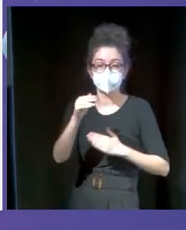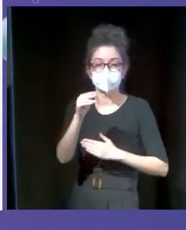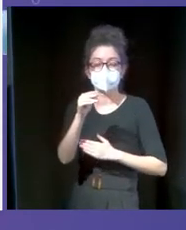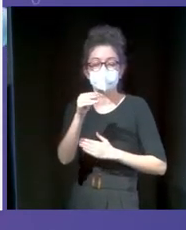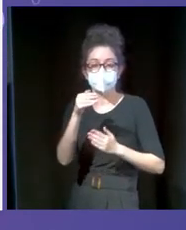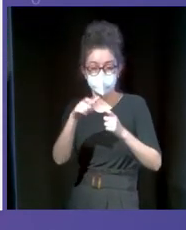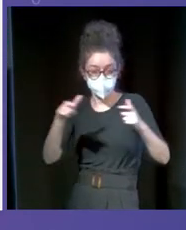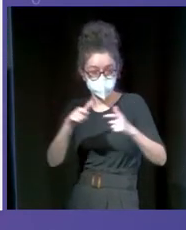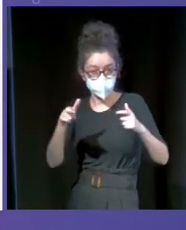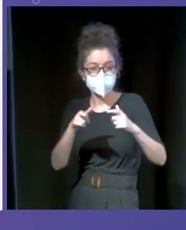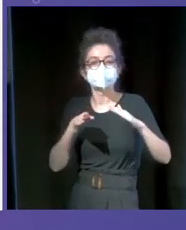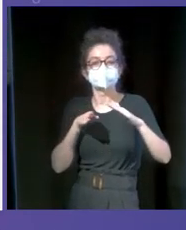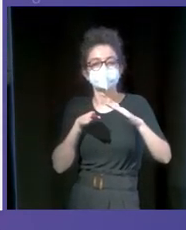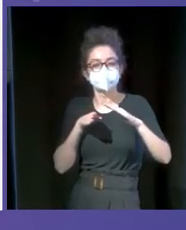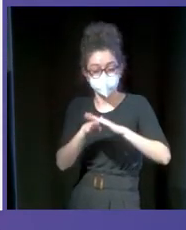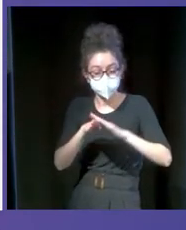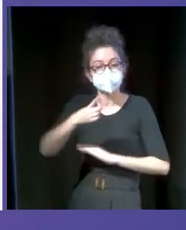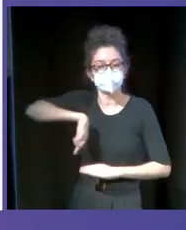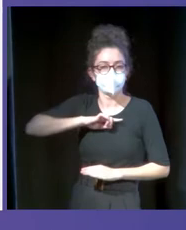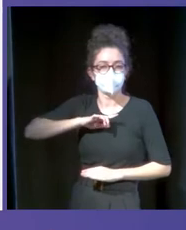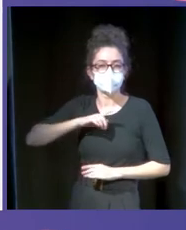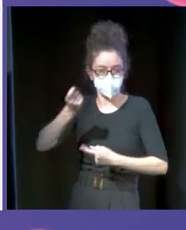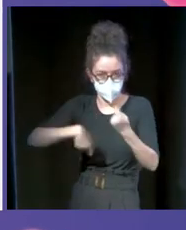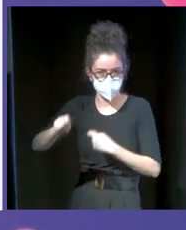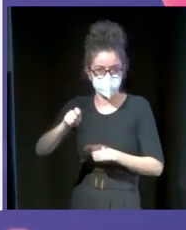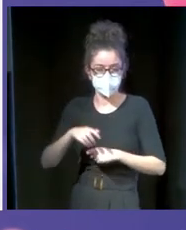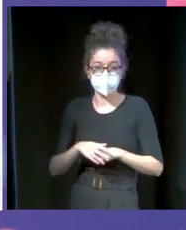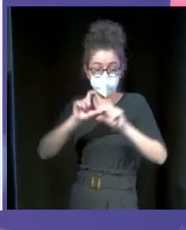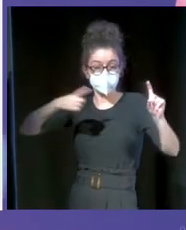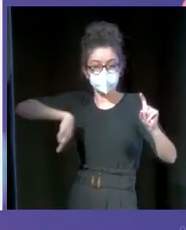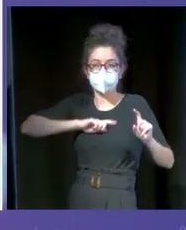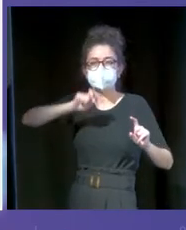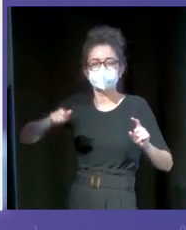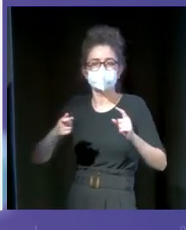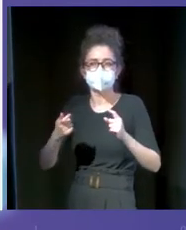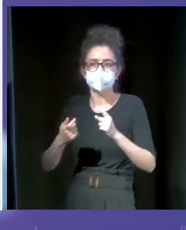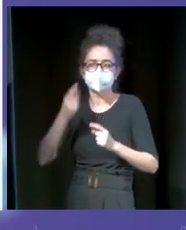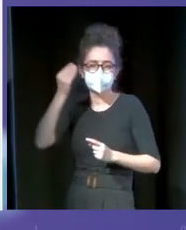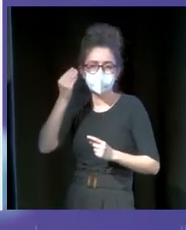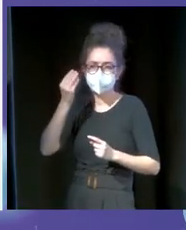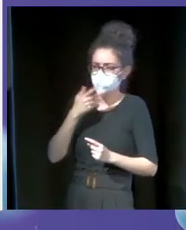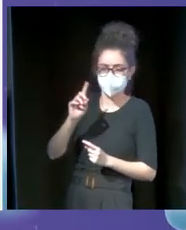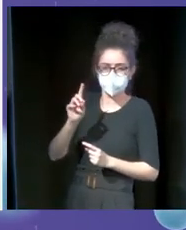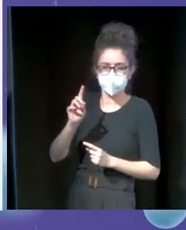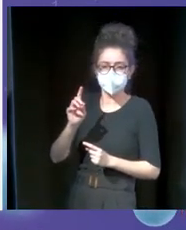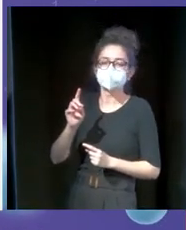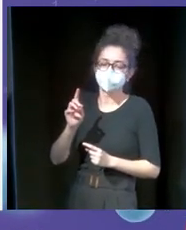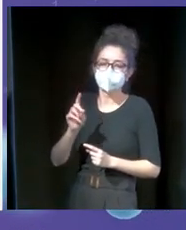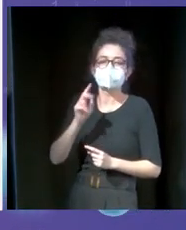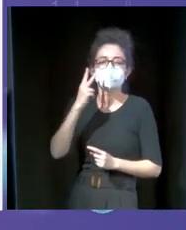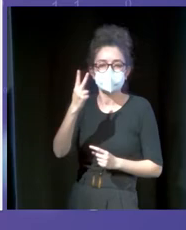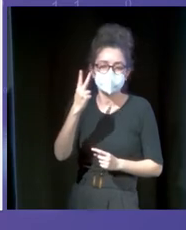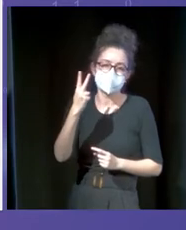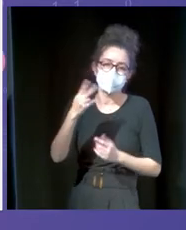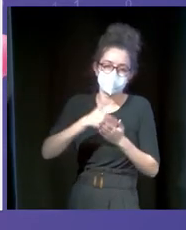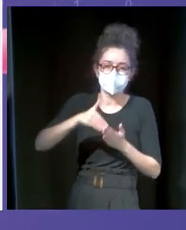Tomaticket, a través de un portal que puede parecer que nadie conoce, pero realmente pasan dos millones de